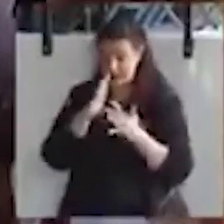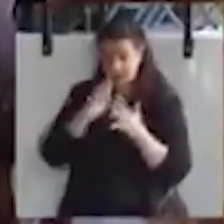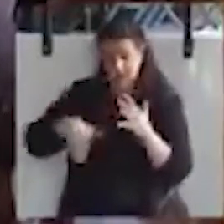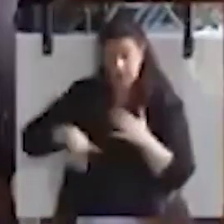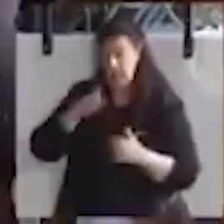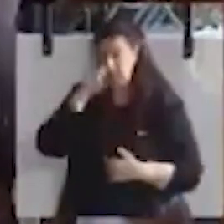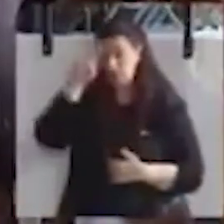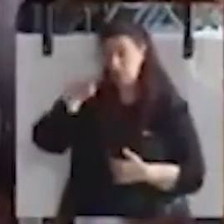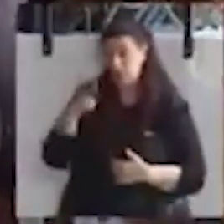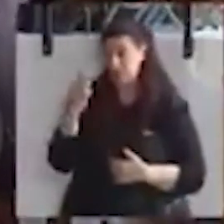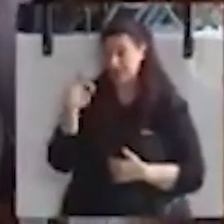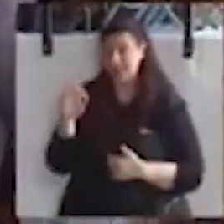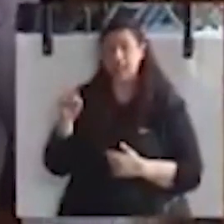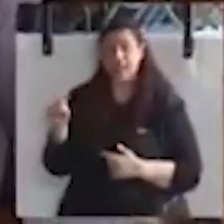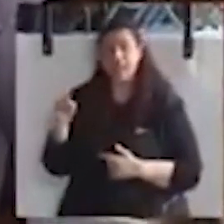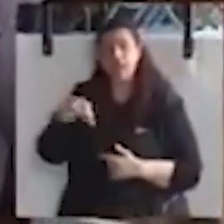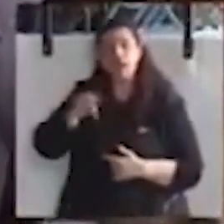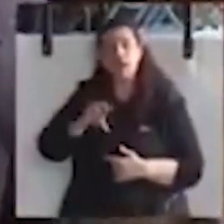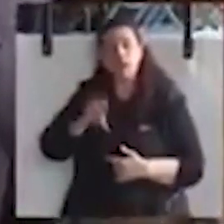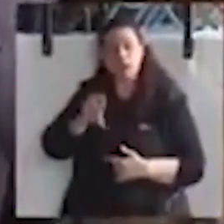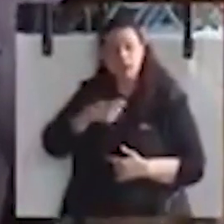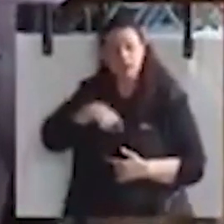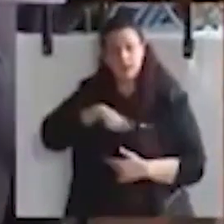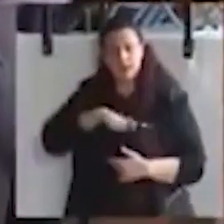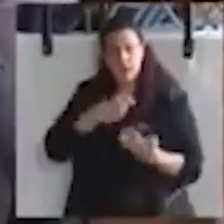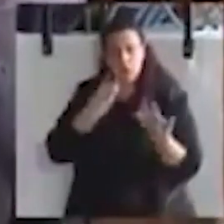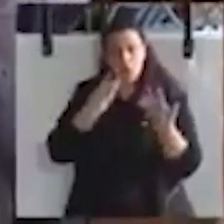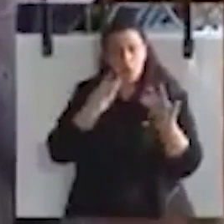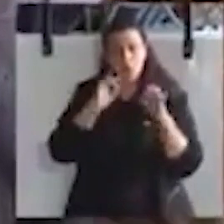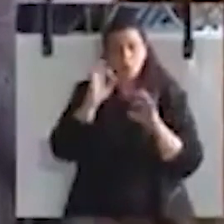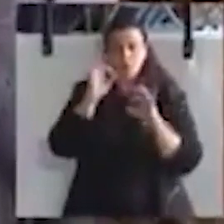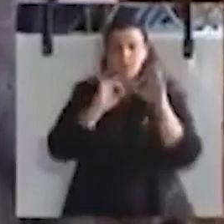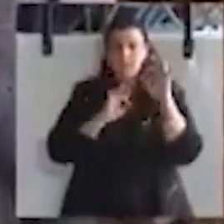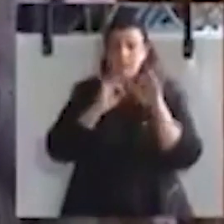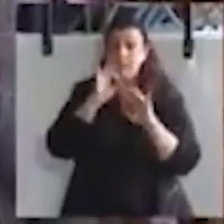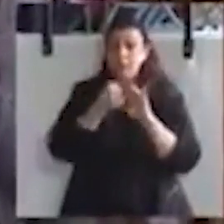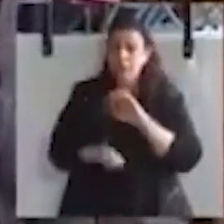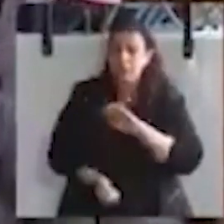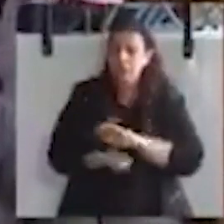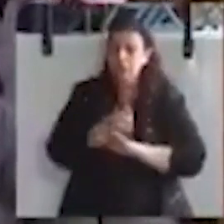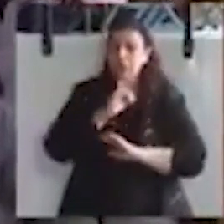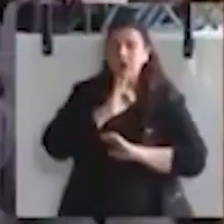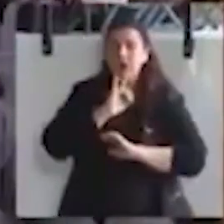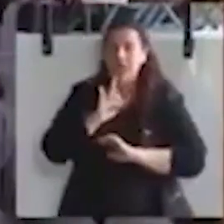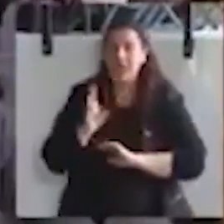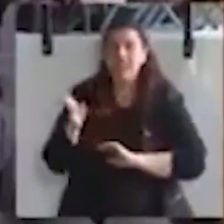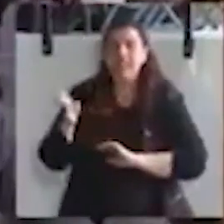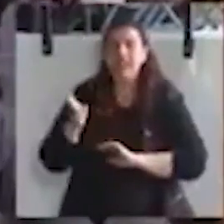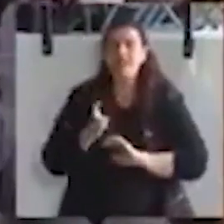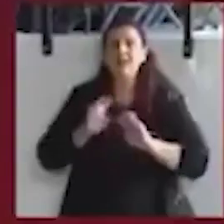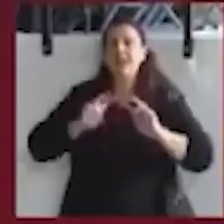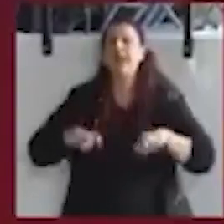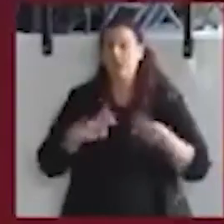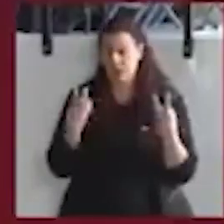en el año 2030, nuestro país tenga el 80% de su generación eléctrica proveniente de las